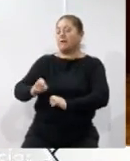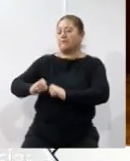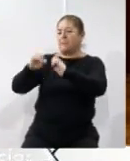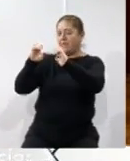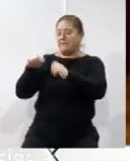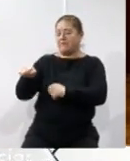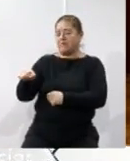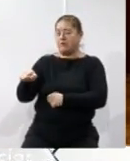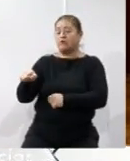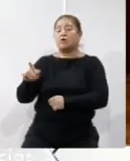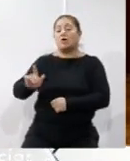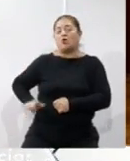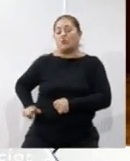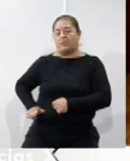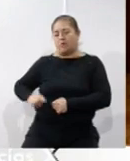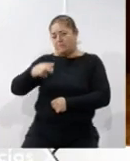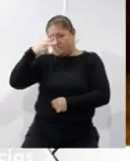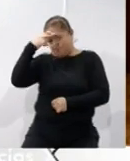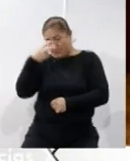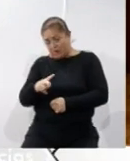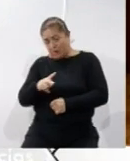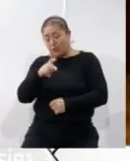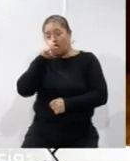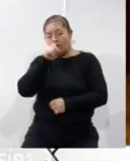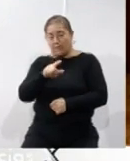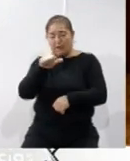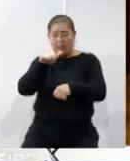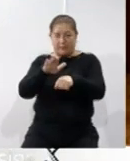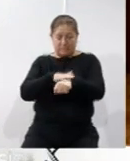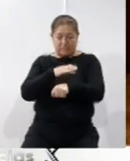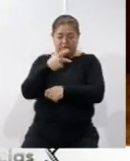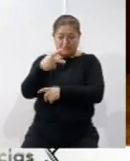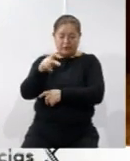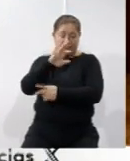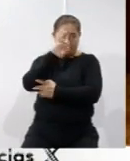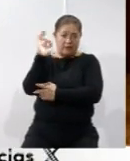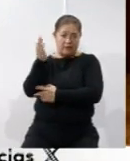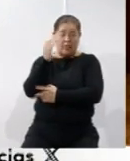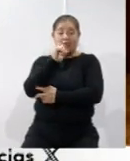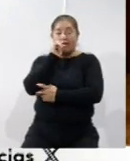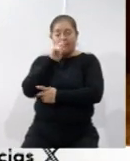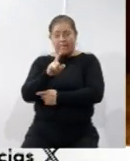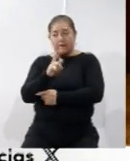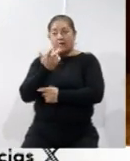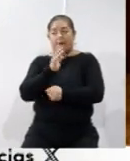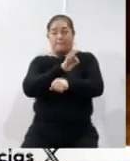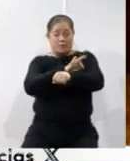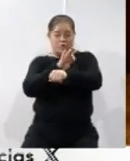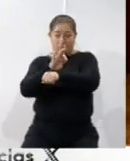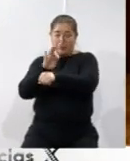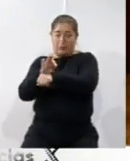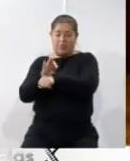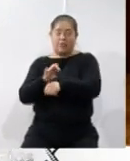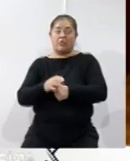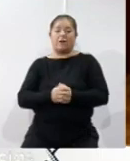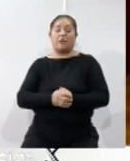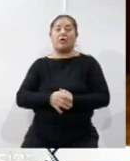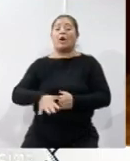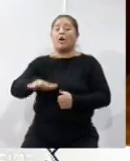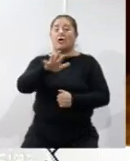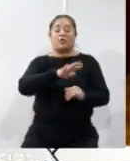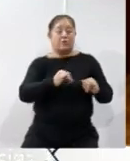como parte de esa misma administración federal, sino también el proteger los intereses y las